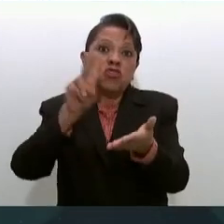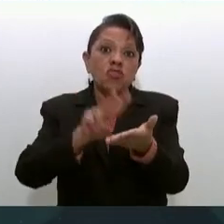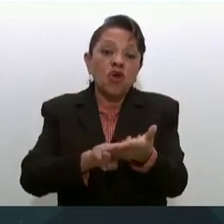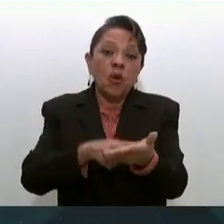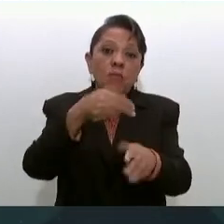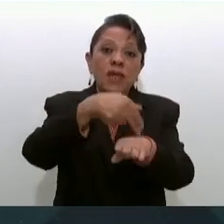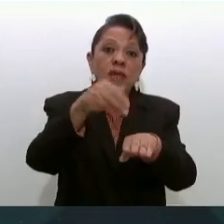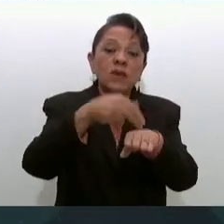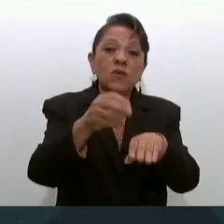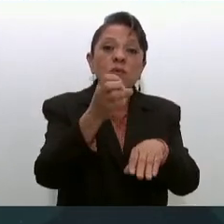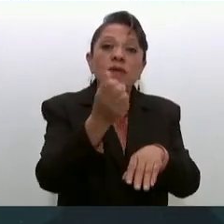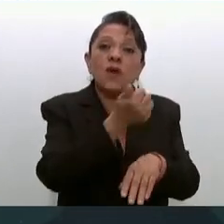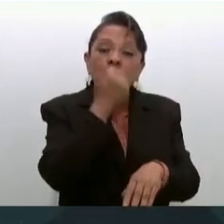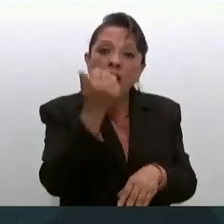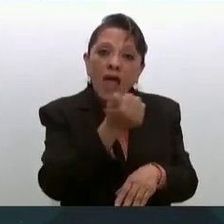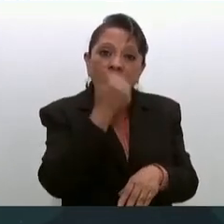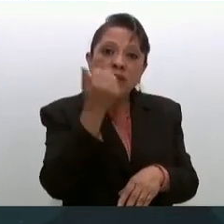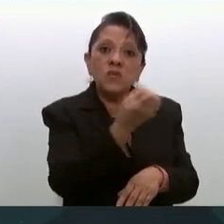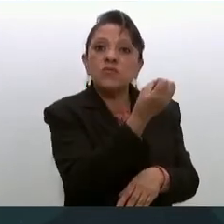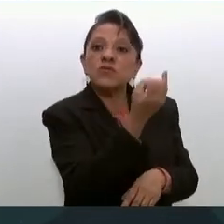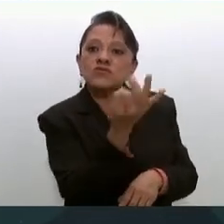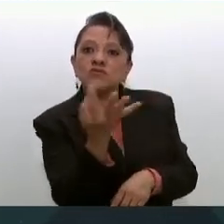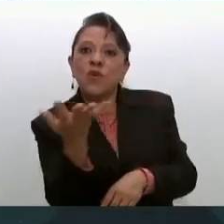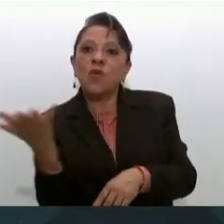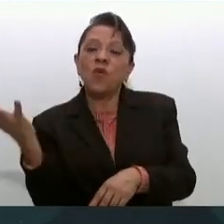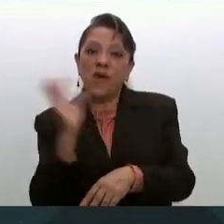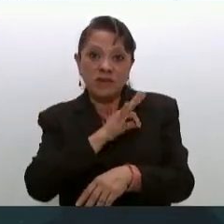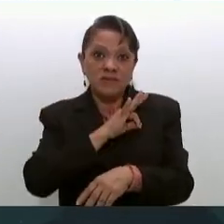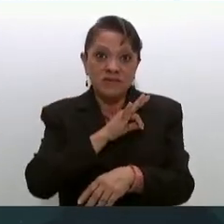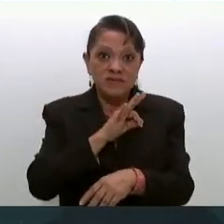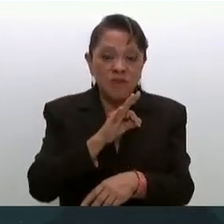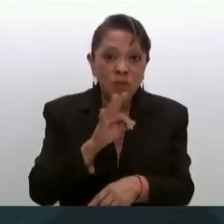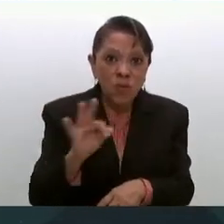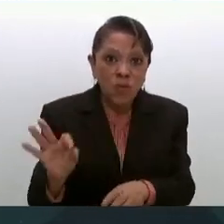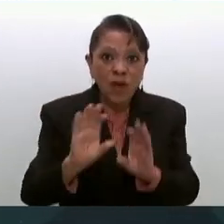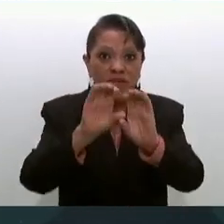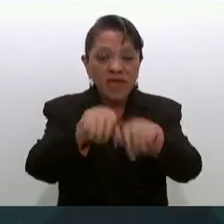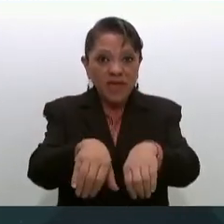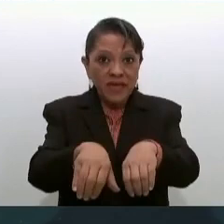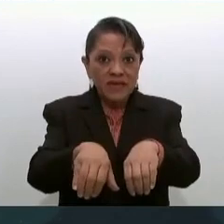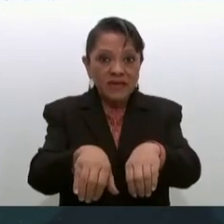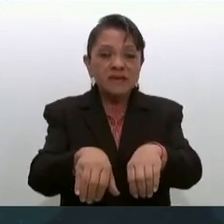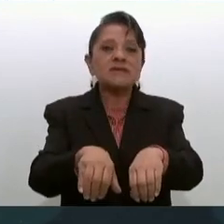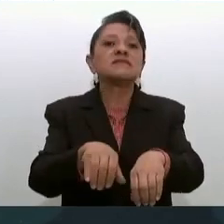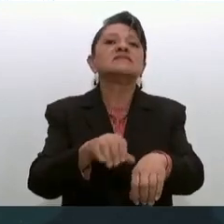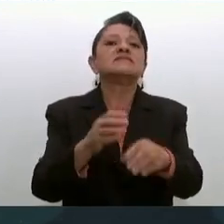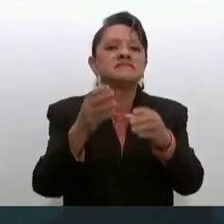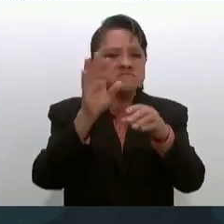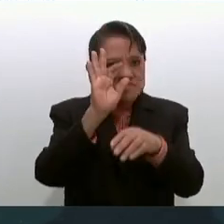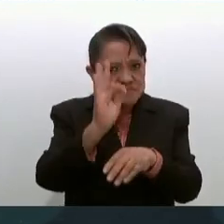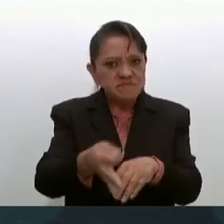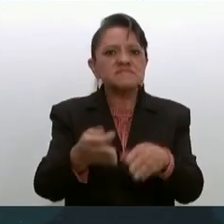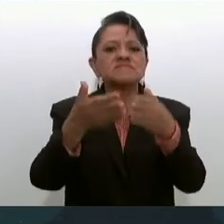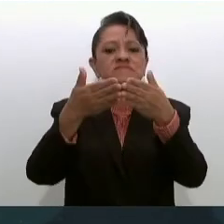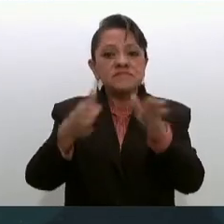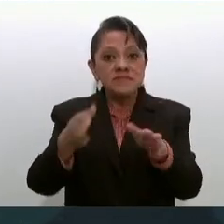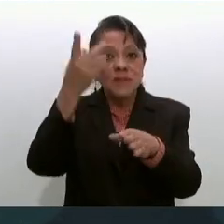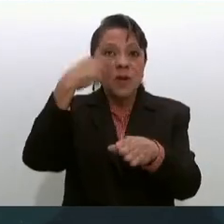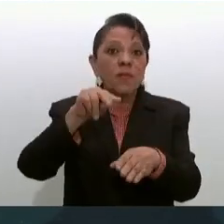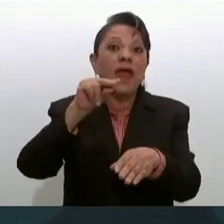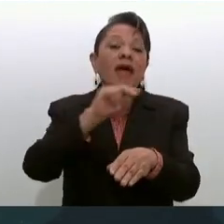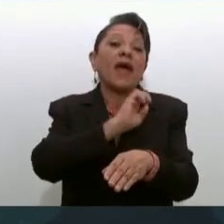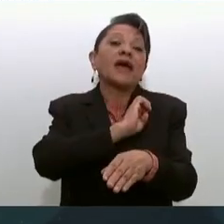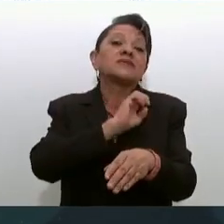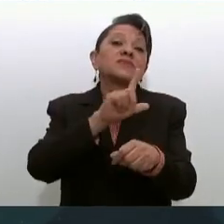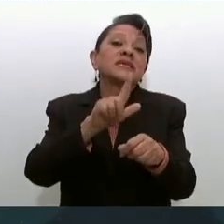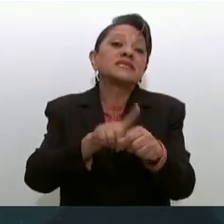de alumnos que se inscriben para especializarse